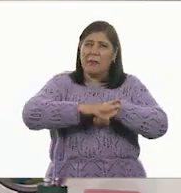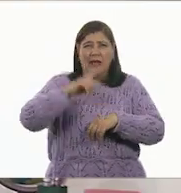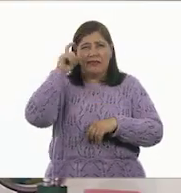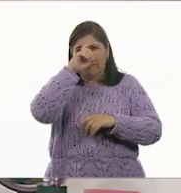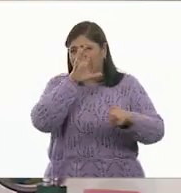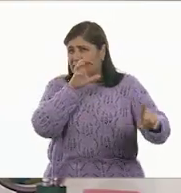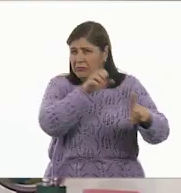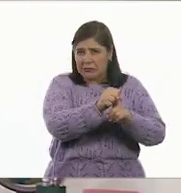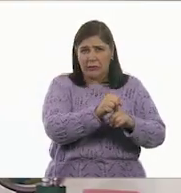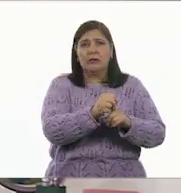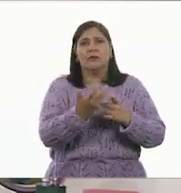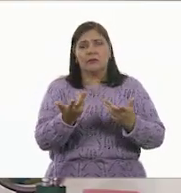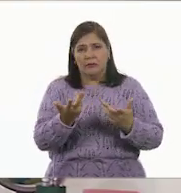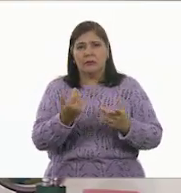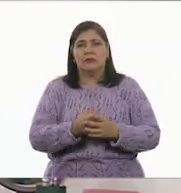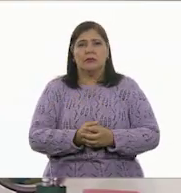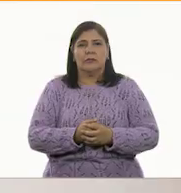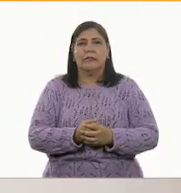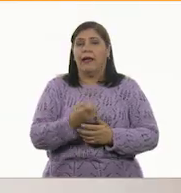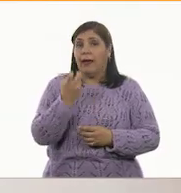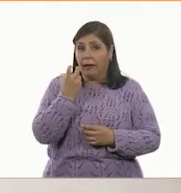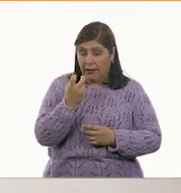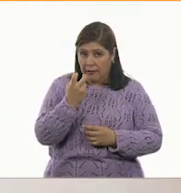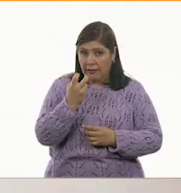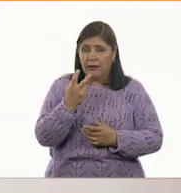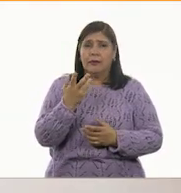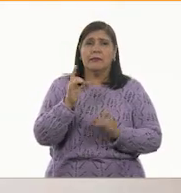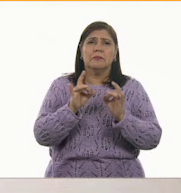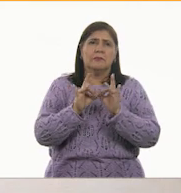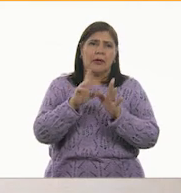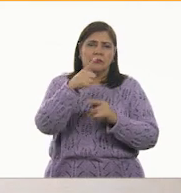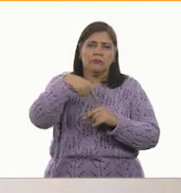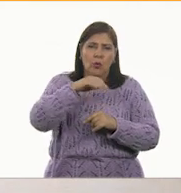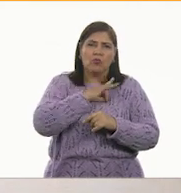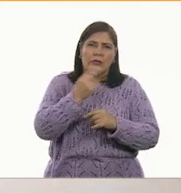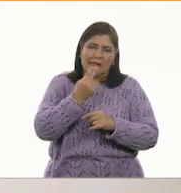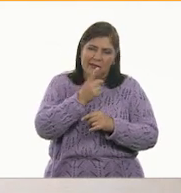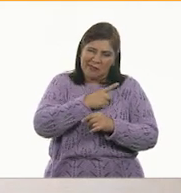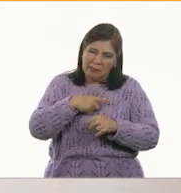costando. Y son en las que más debemos de trabajar.